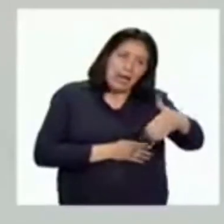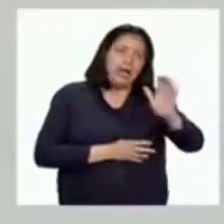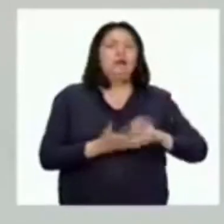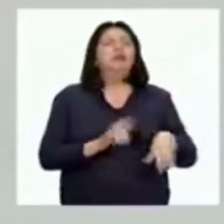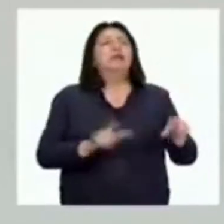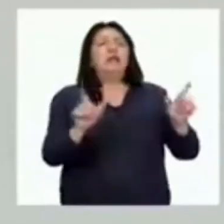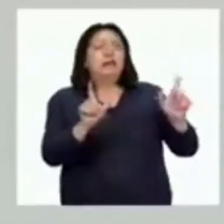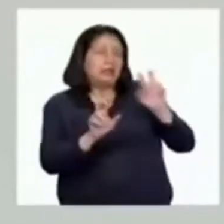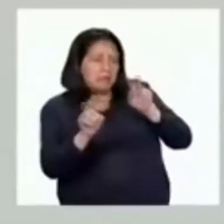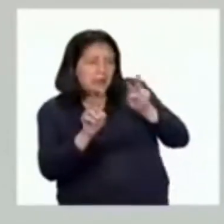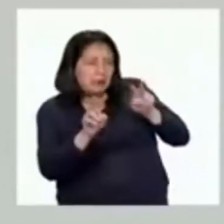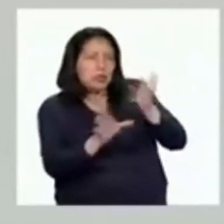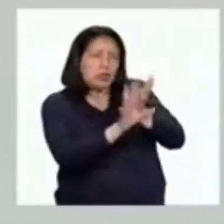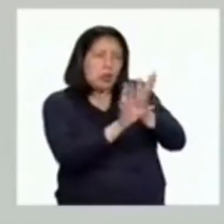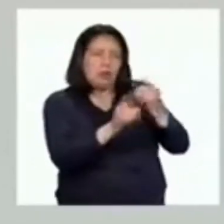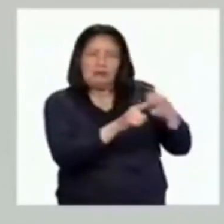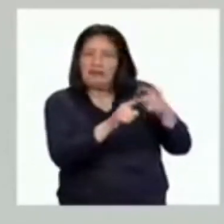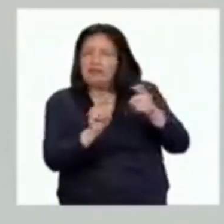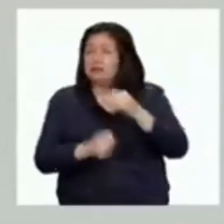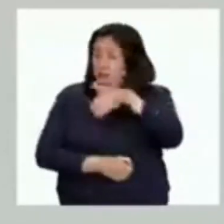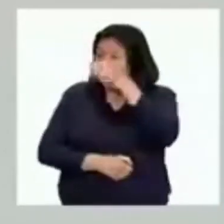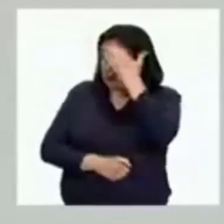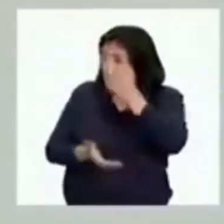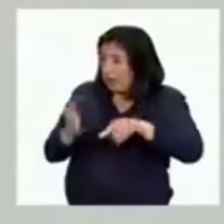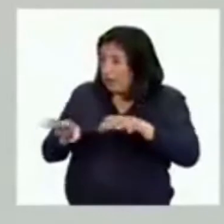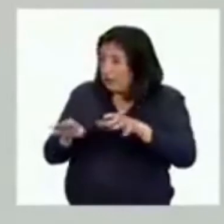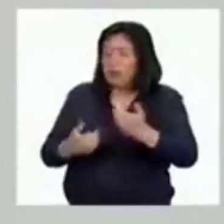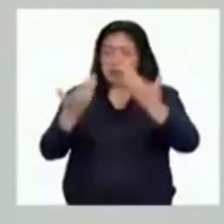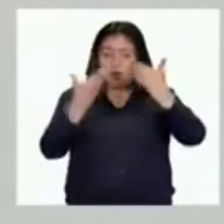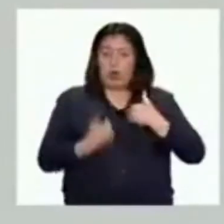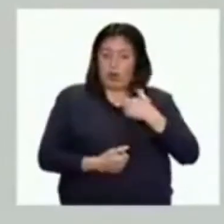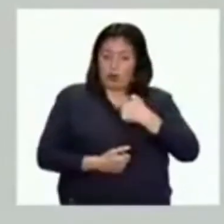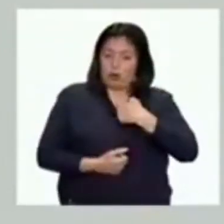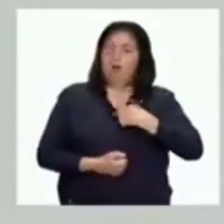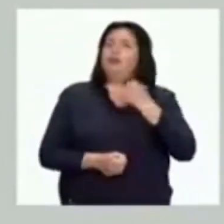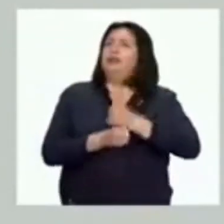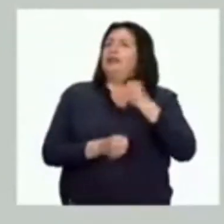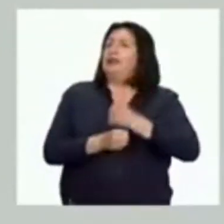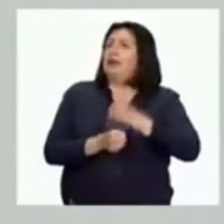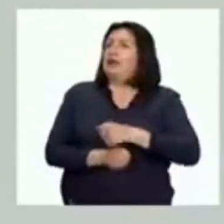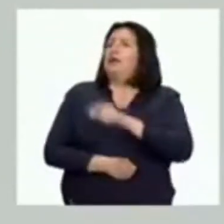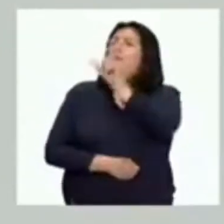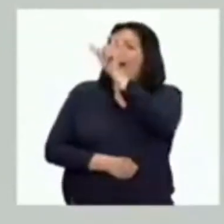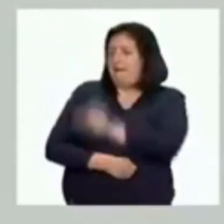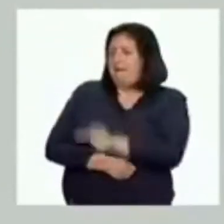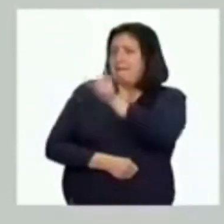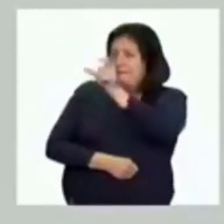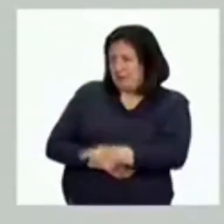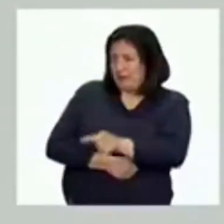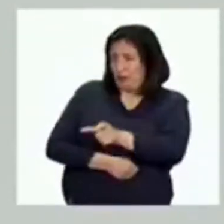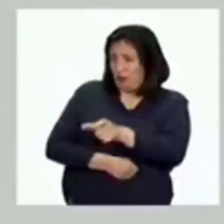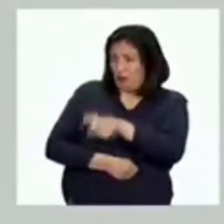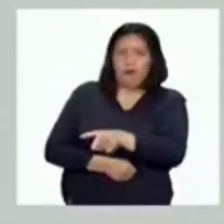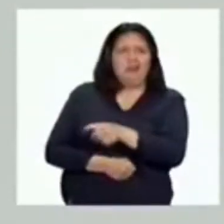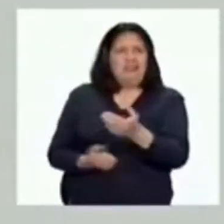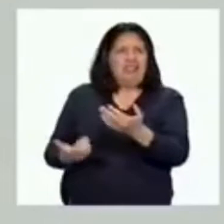psicólogos y psicólogas, ¿verdad? ¿Saben a qué se dedican? Yo como psicóloga me dedico a trabajar con grupos de personas para ayudarlos a encontrar soluciones